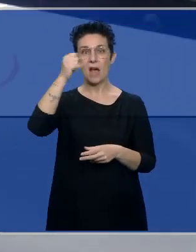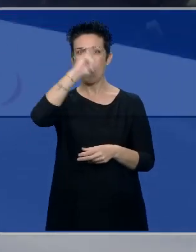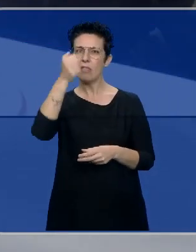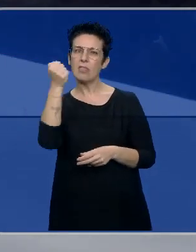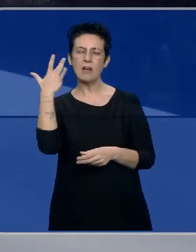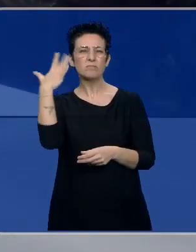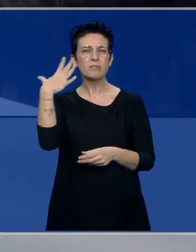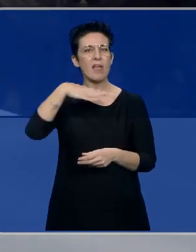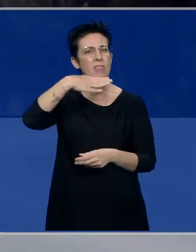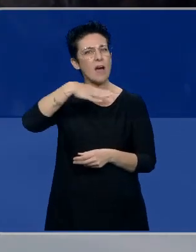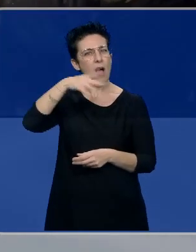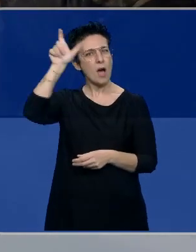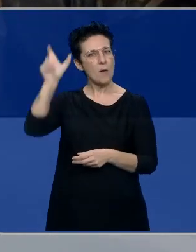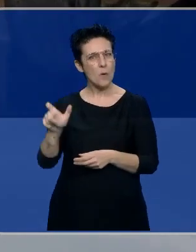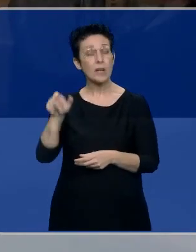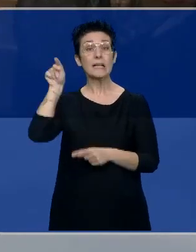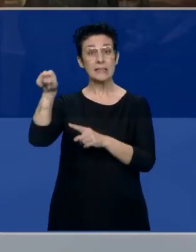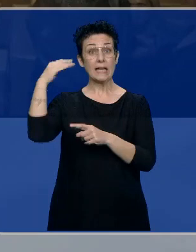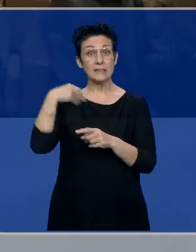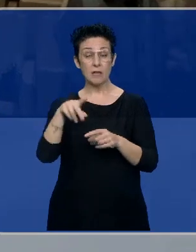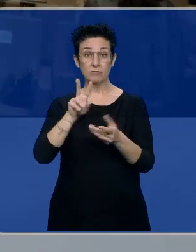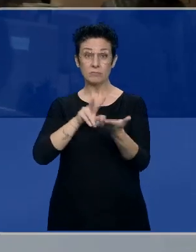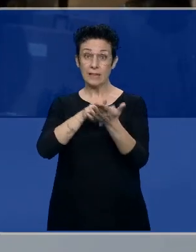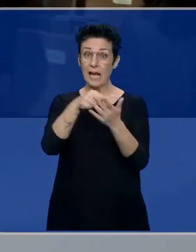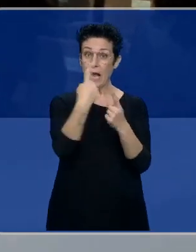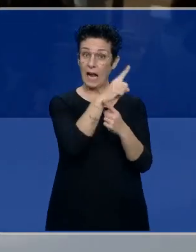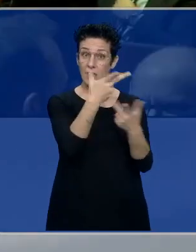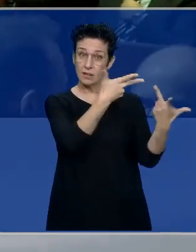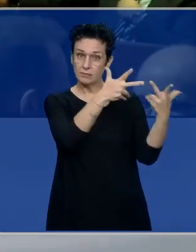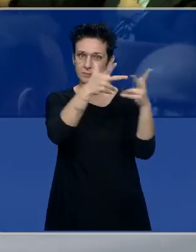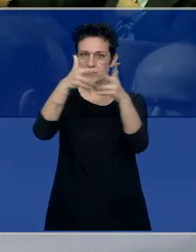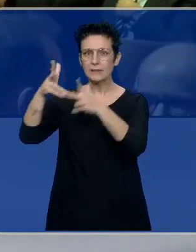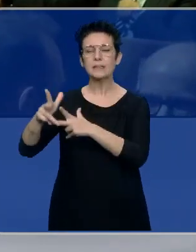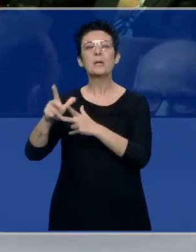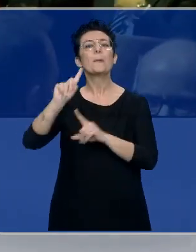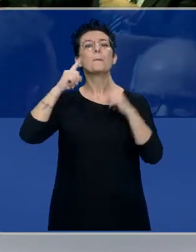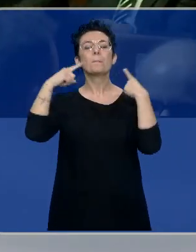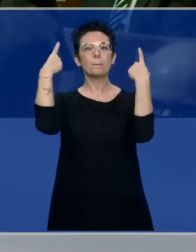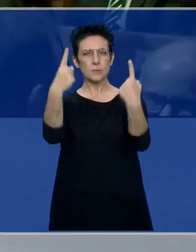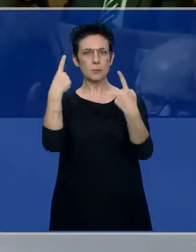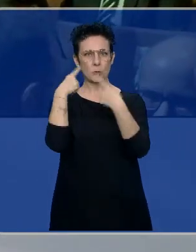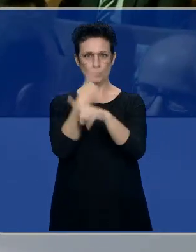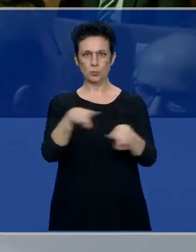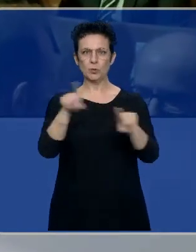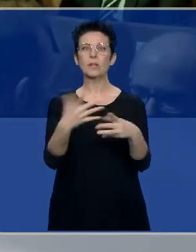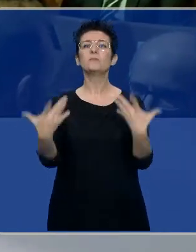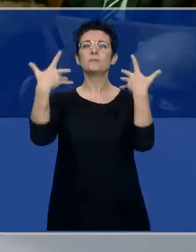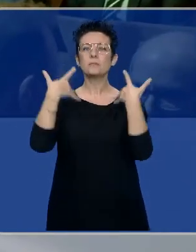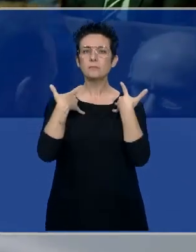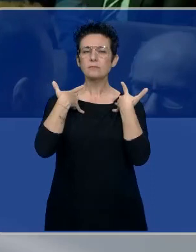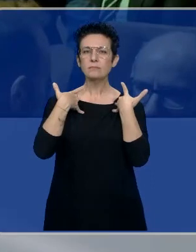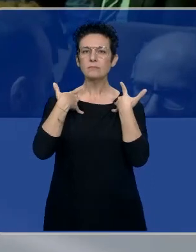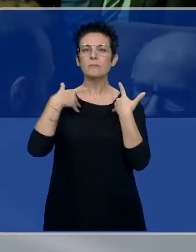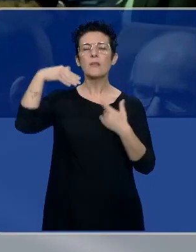Zamorano. Y una vez ya colocados cada uno en sus sitios, habrá también una primera actuación musical a cargo de Marazu,